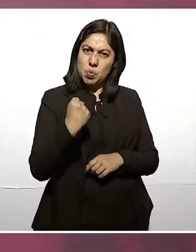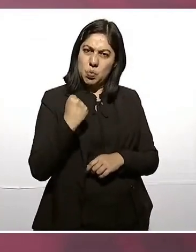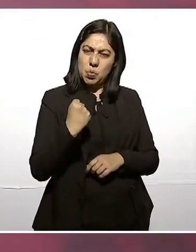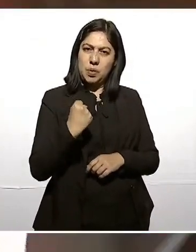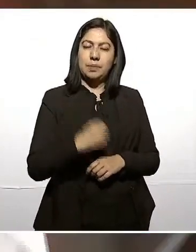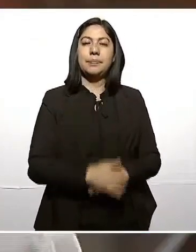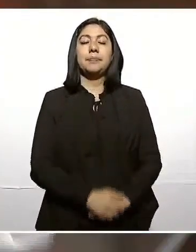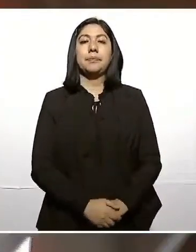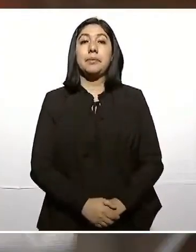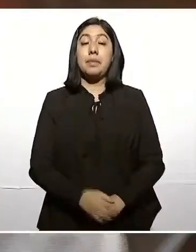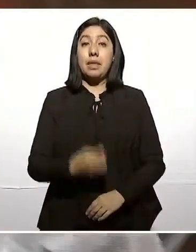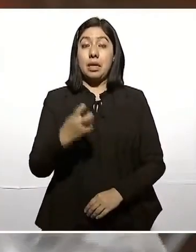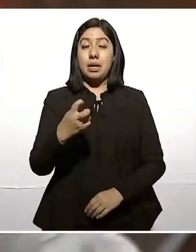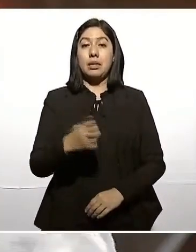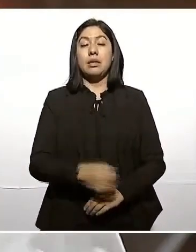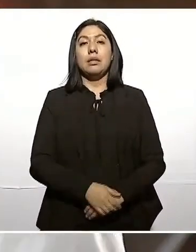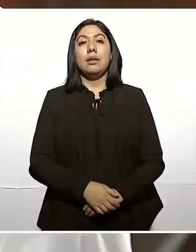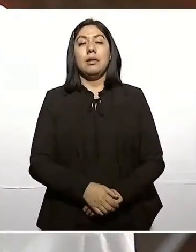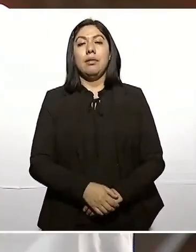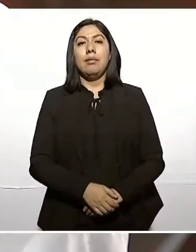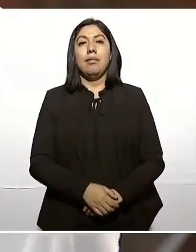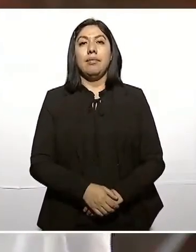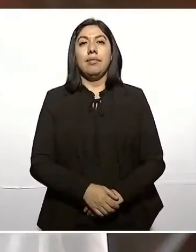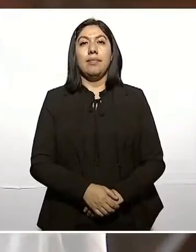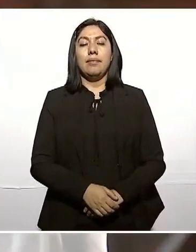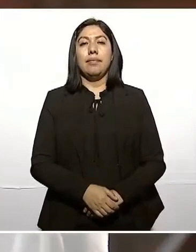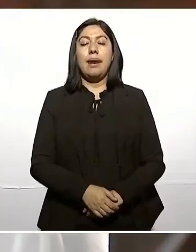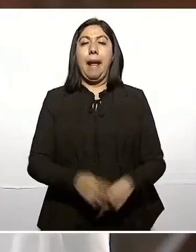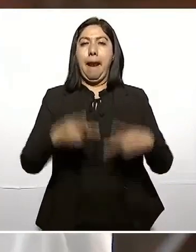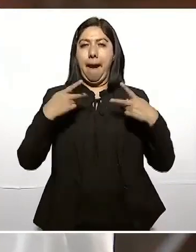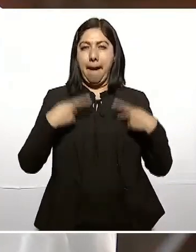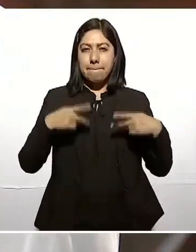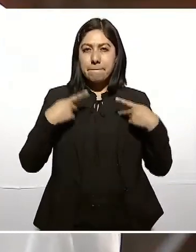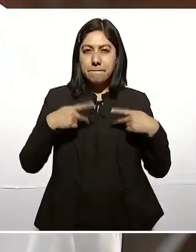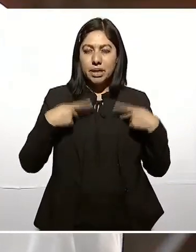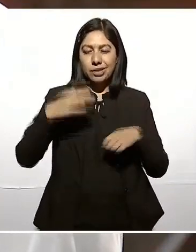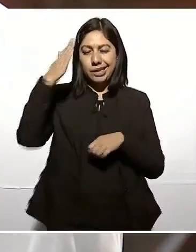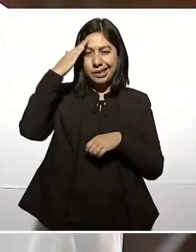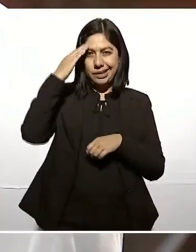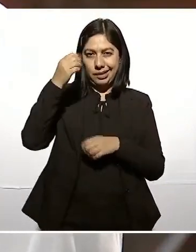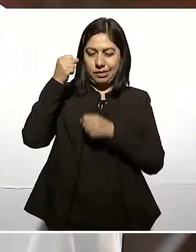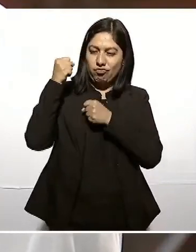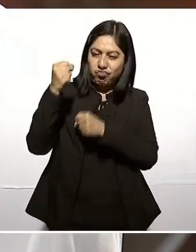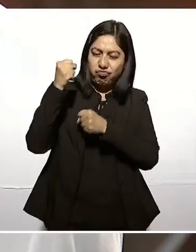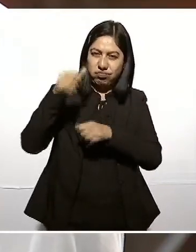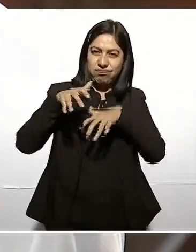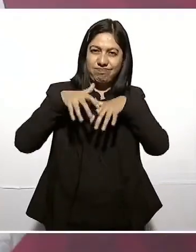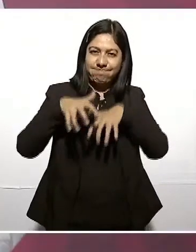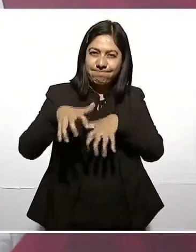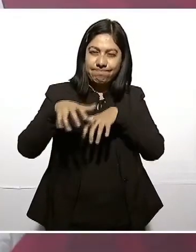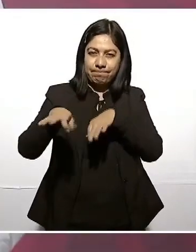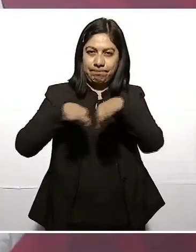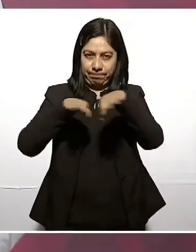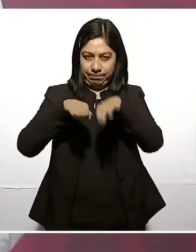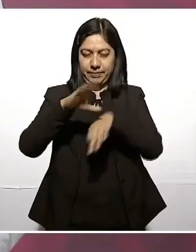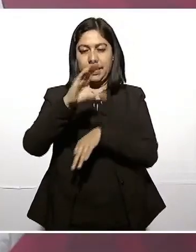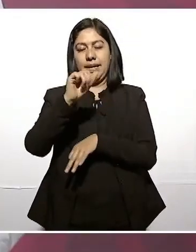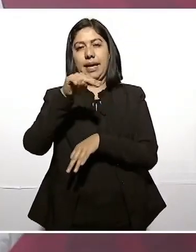cuando detienen a los dirigentes de la huelga de Cananea,